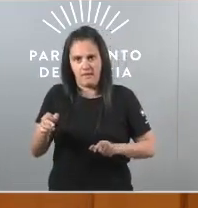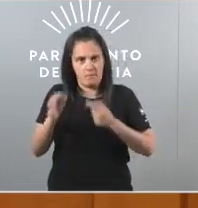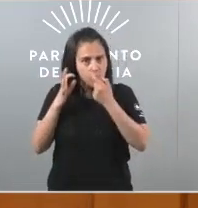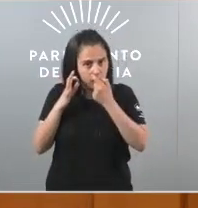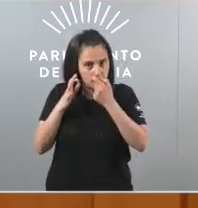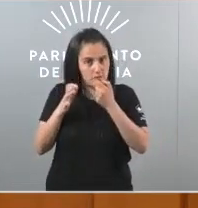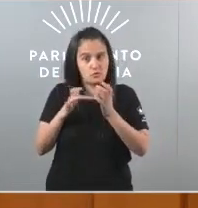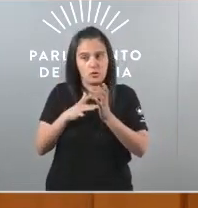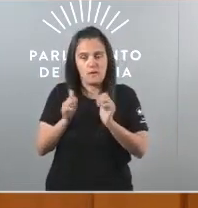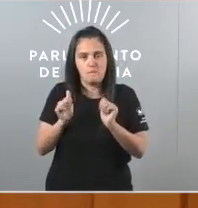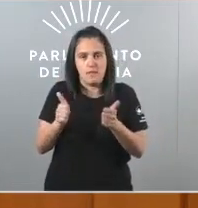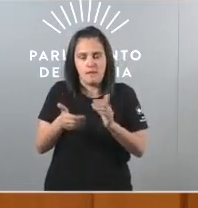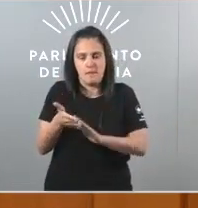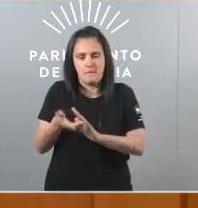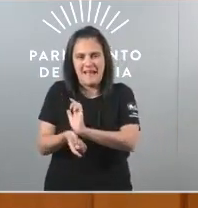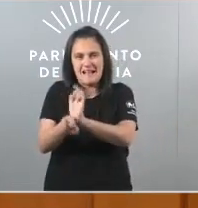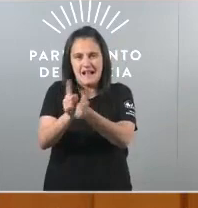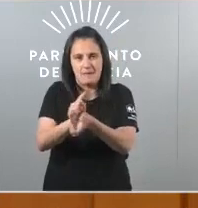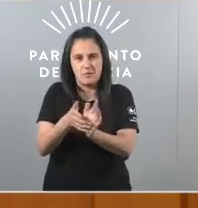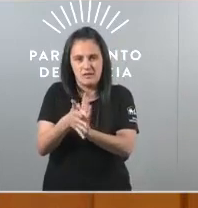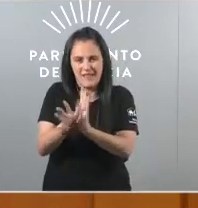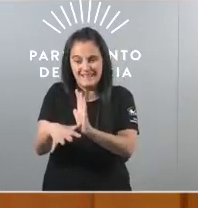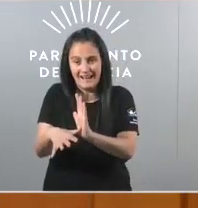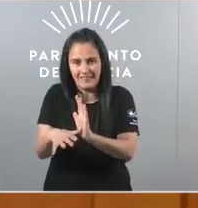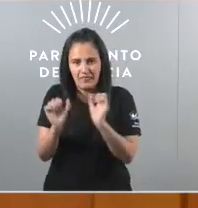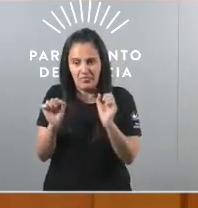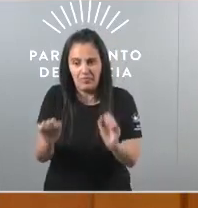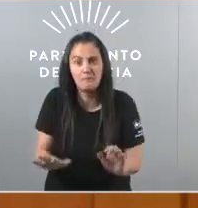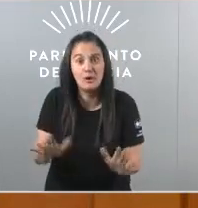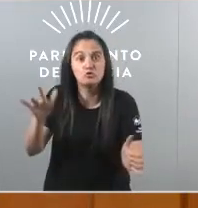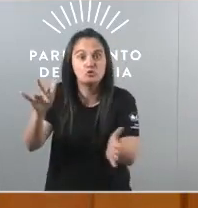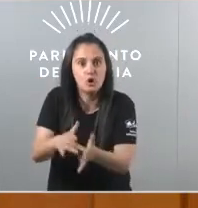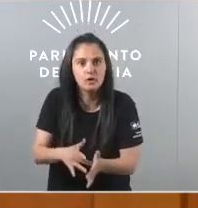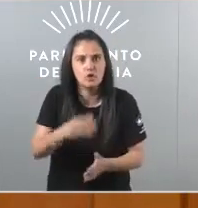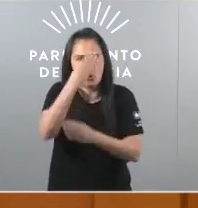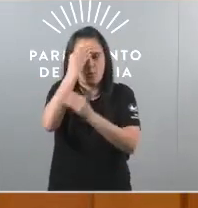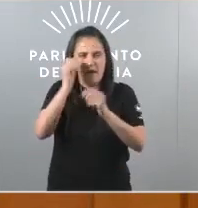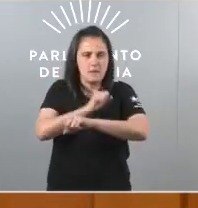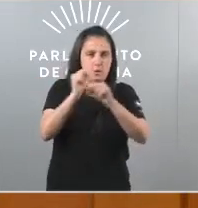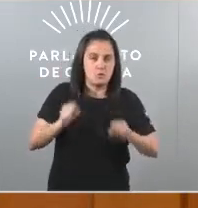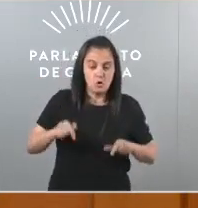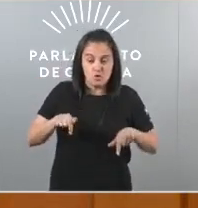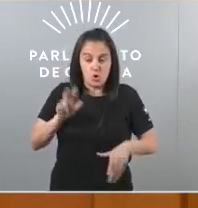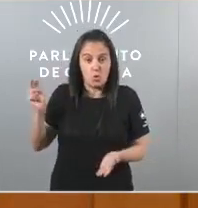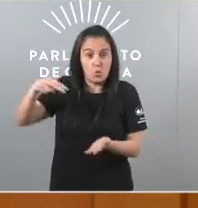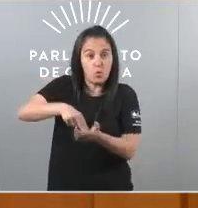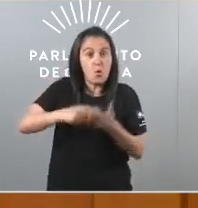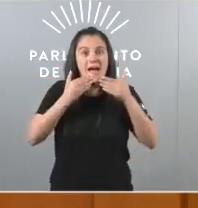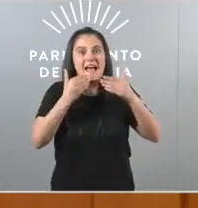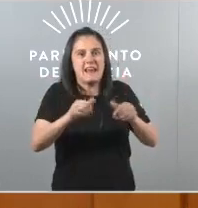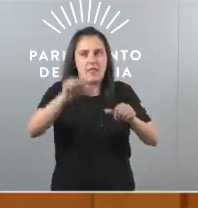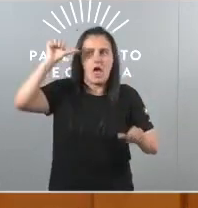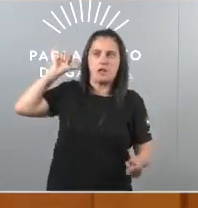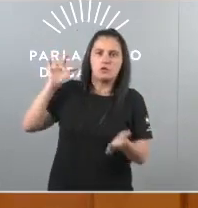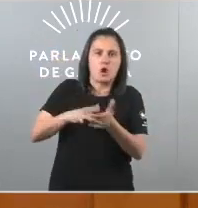onda de cambio que tardou en chegar pero chegou E eu nunca esquezo que estou nesta tribuna grazas a todas